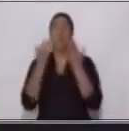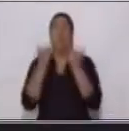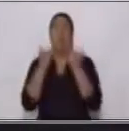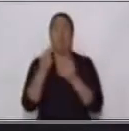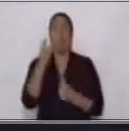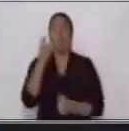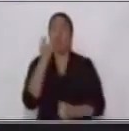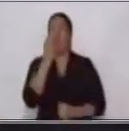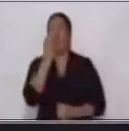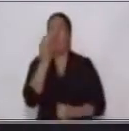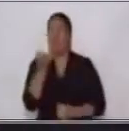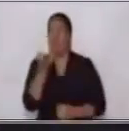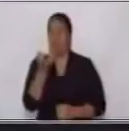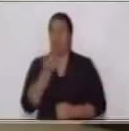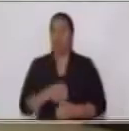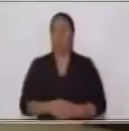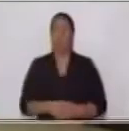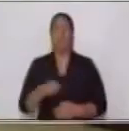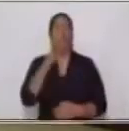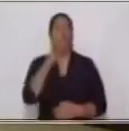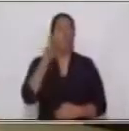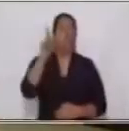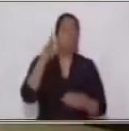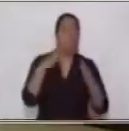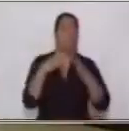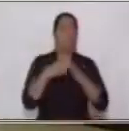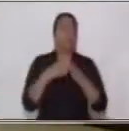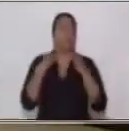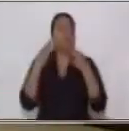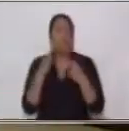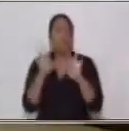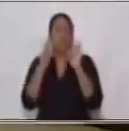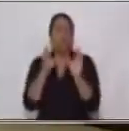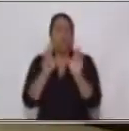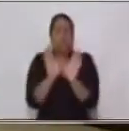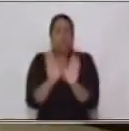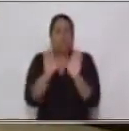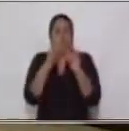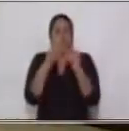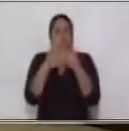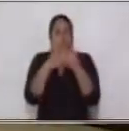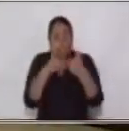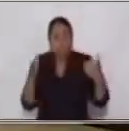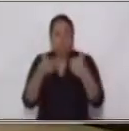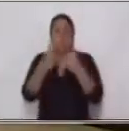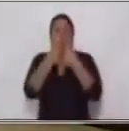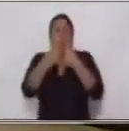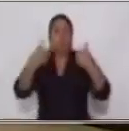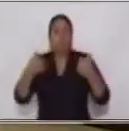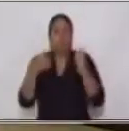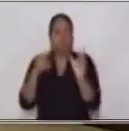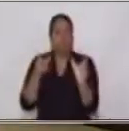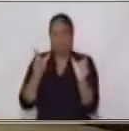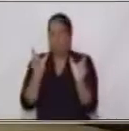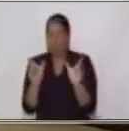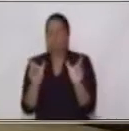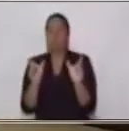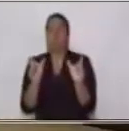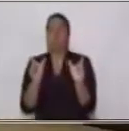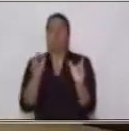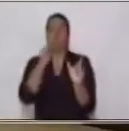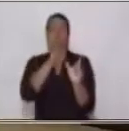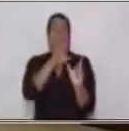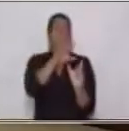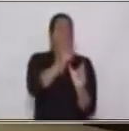en casa por favor trata de separarlas en sujeto y predicado e identificar el núcleo en cada una de ellas.